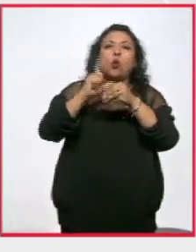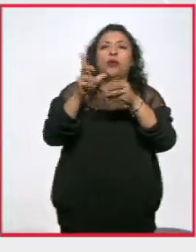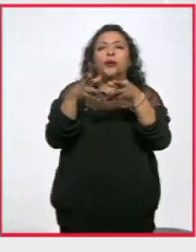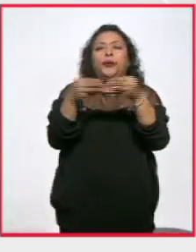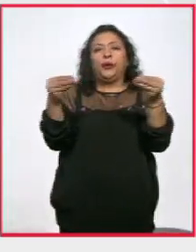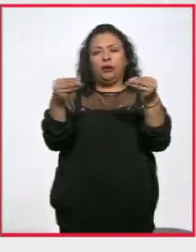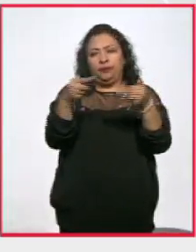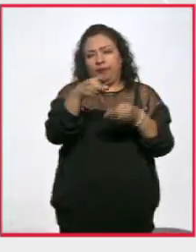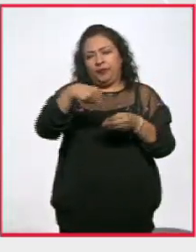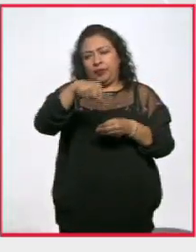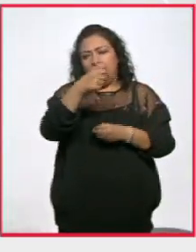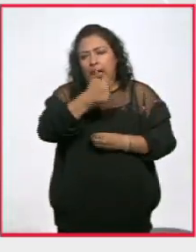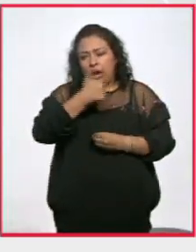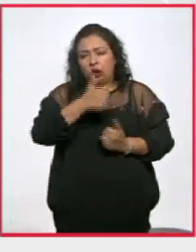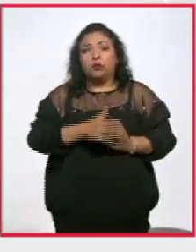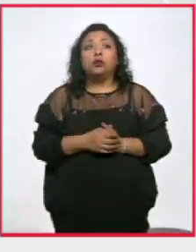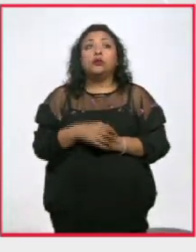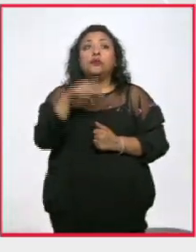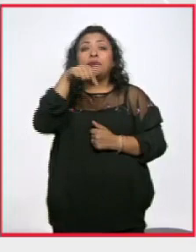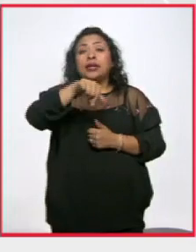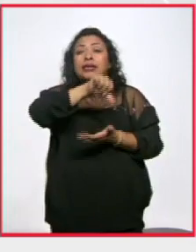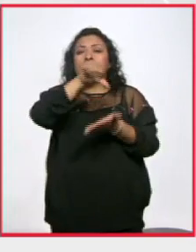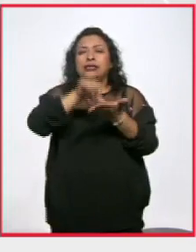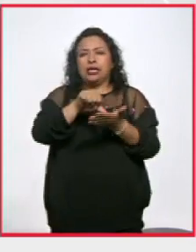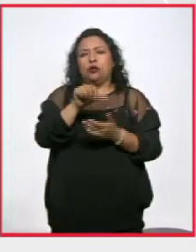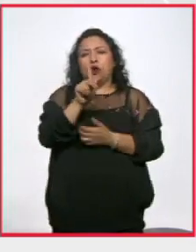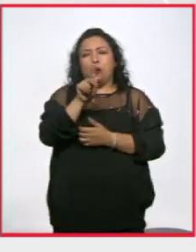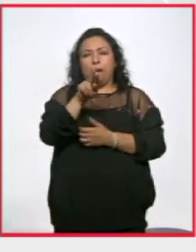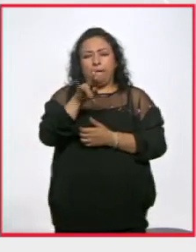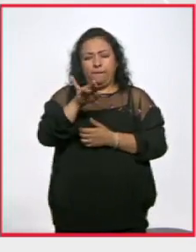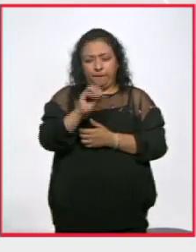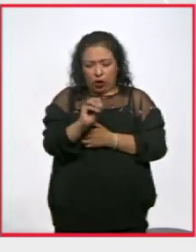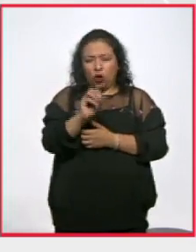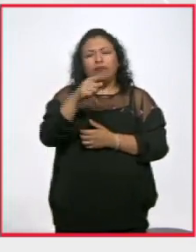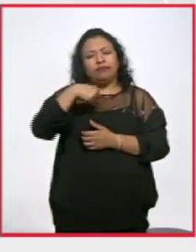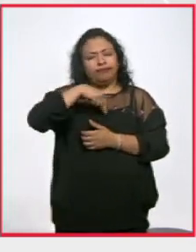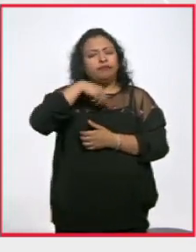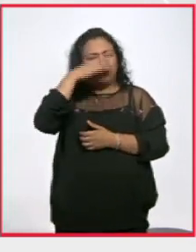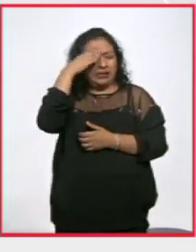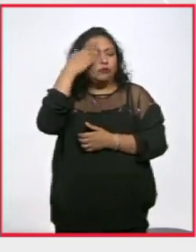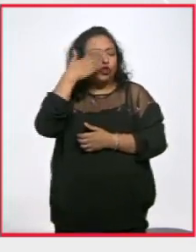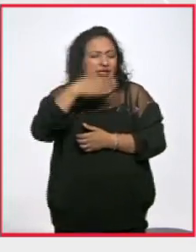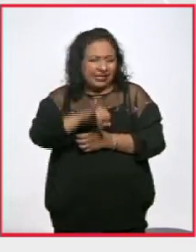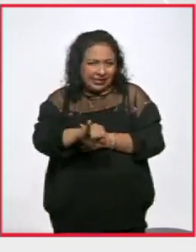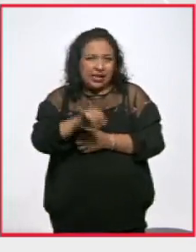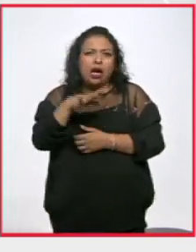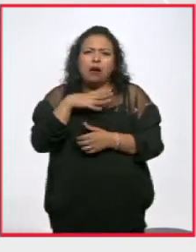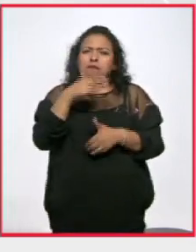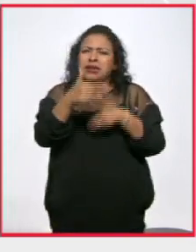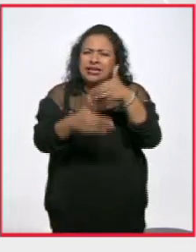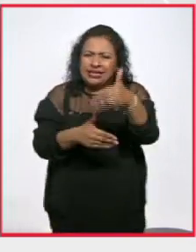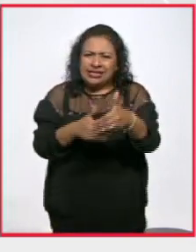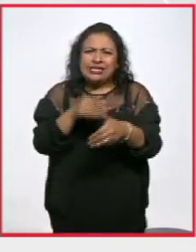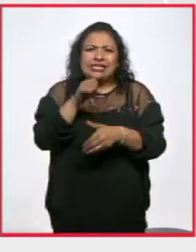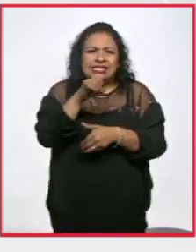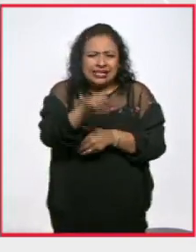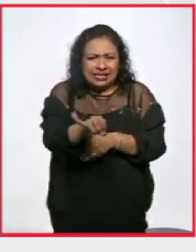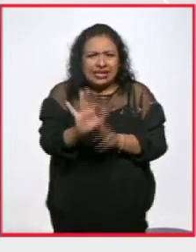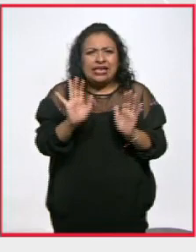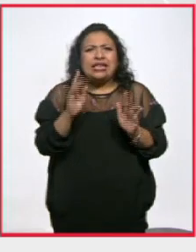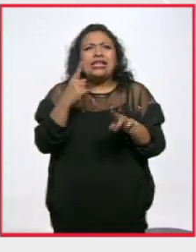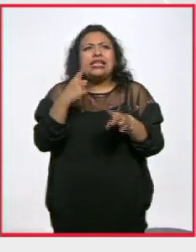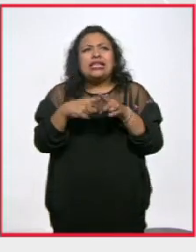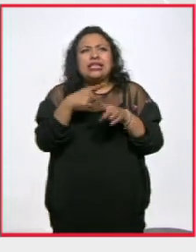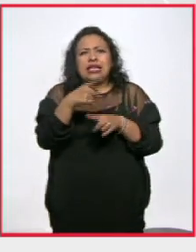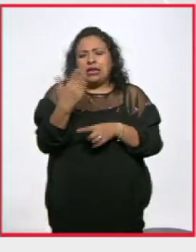forzada. Desde el Centro Pro, si bien creemos que ha habido pasos importantes que ha estado tomando